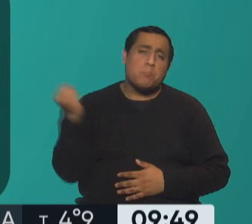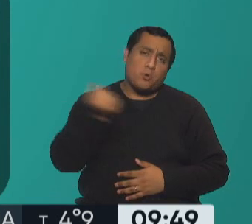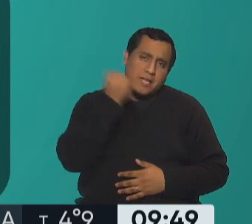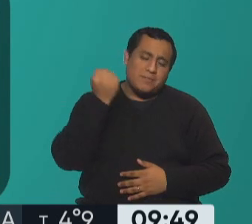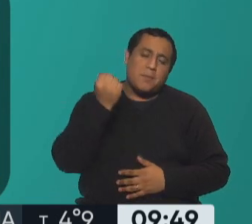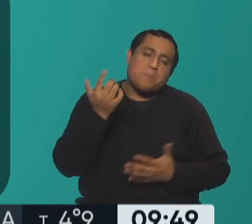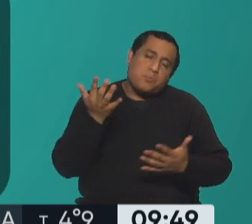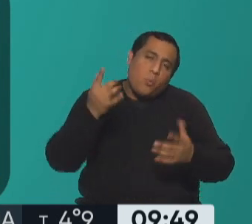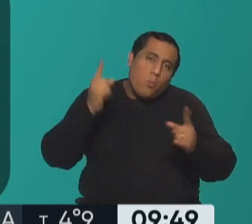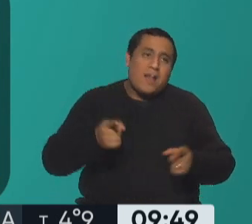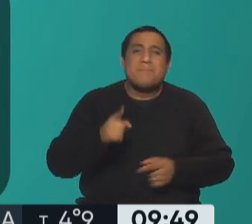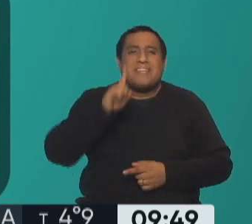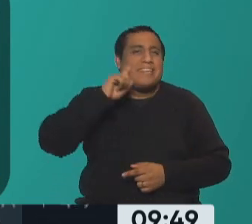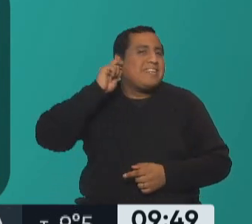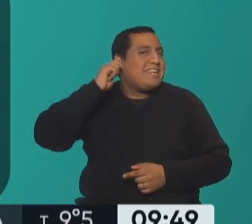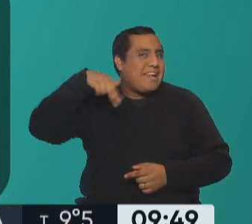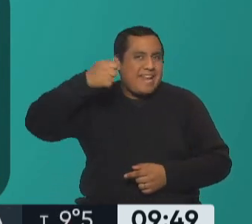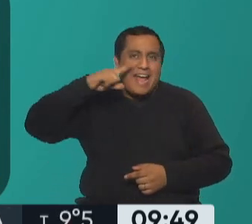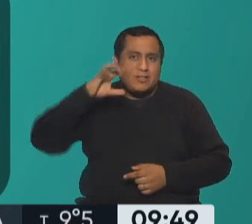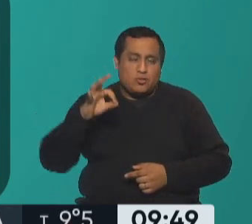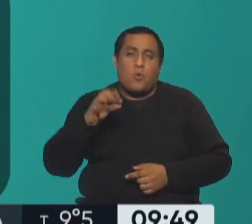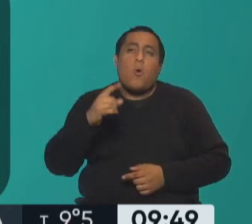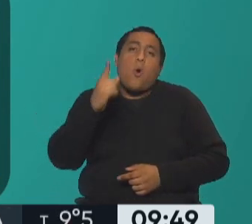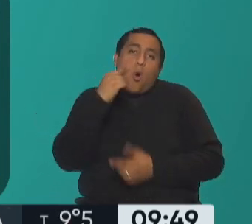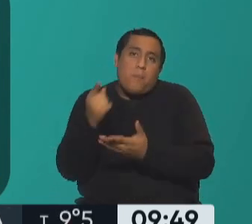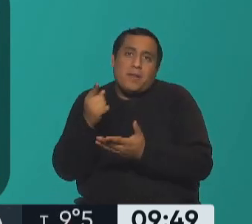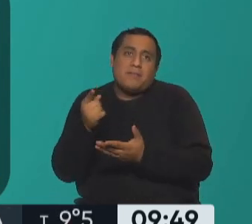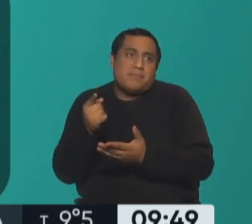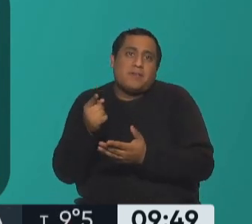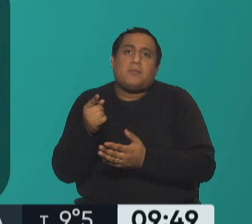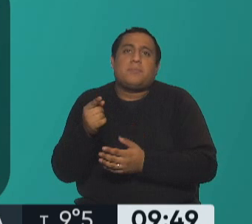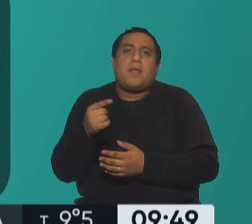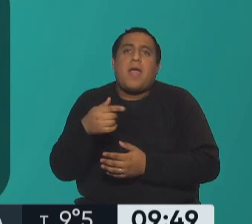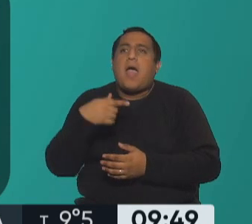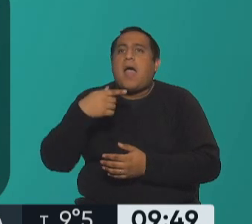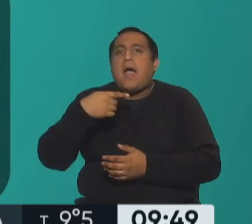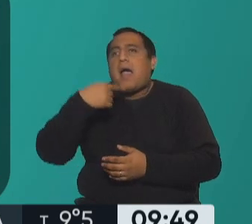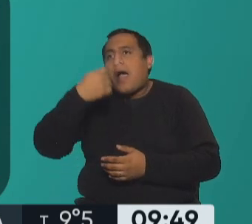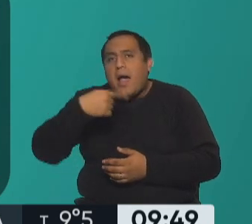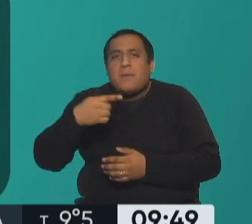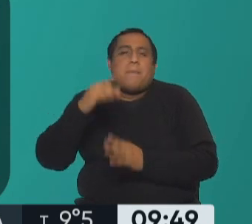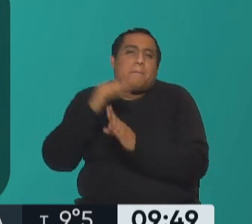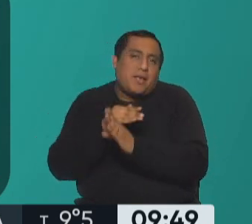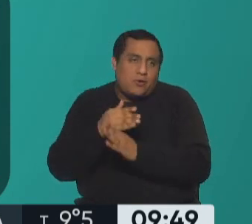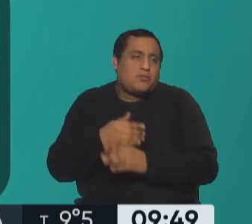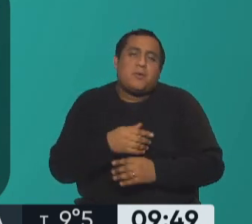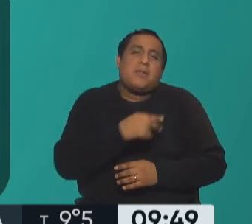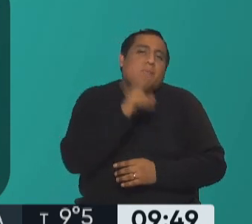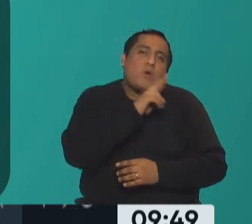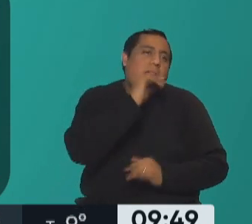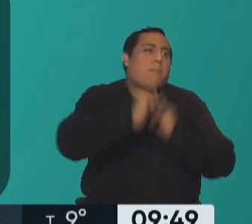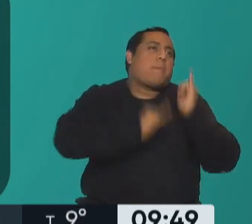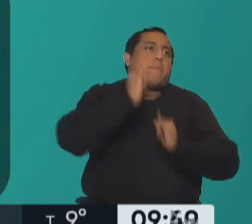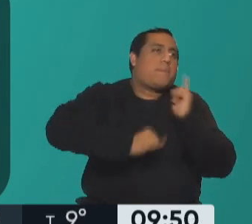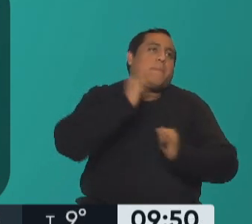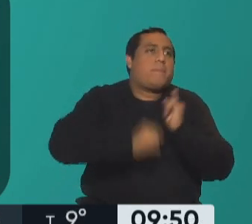todos modos Ignacio los varones no sé por qué pero hablan menos que las mujeres las chicas cuentan más los varones cuentan menos no sé hay